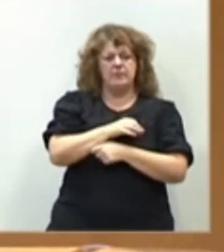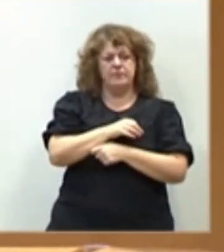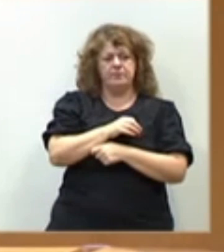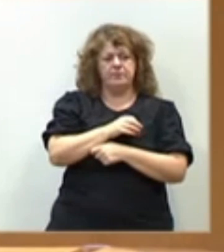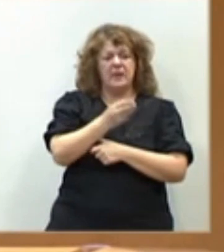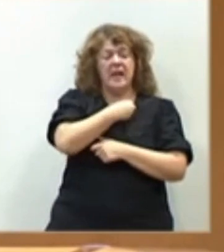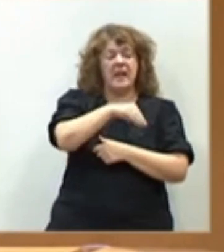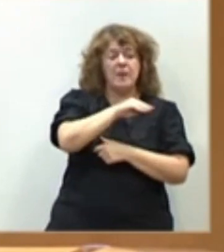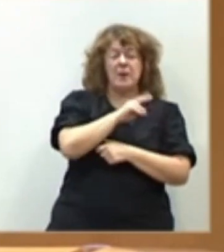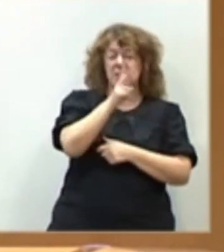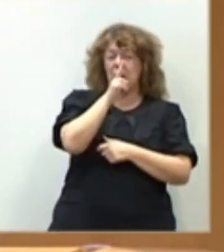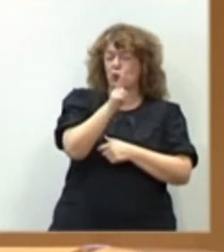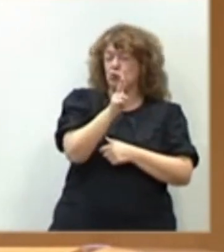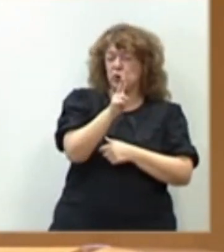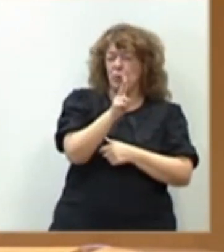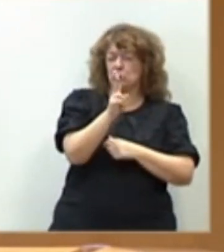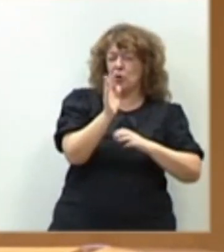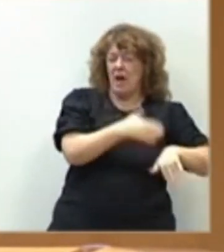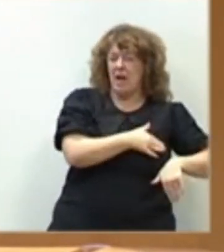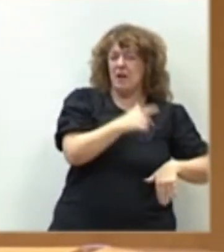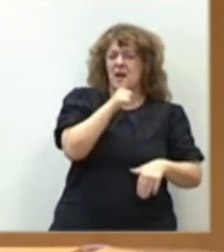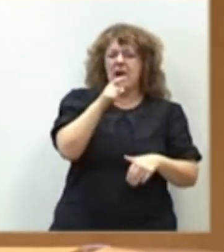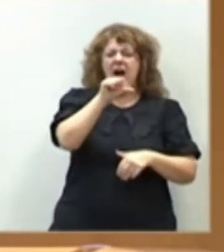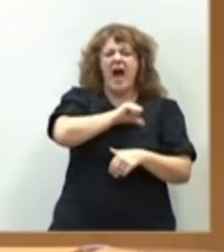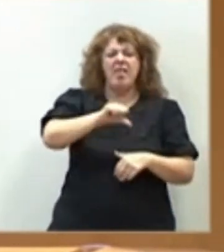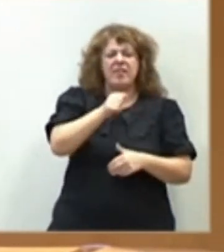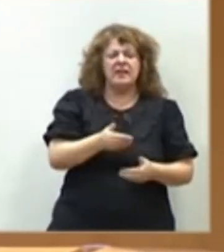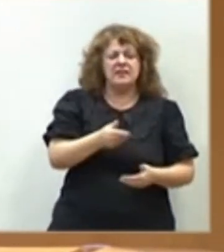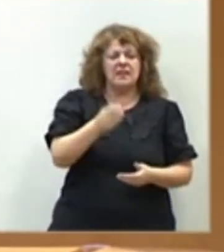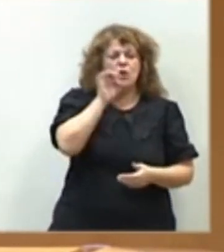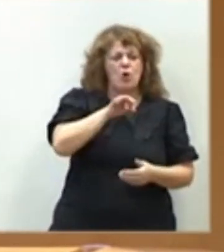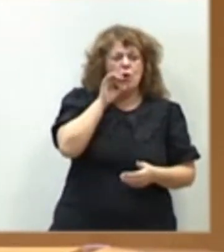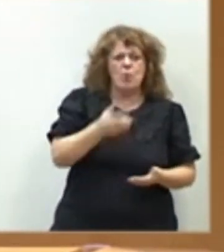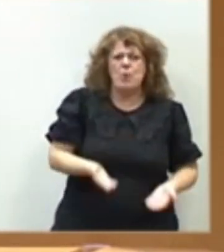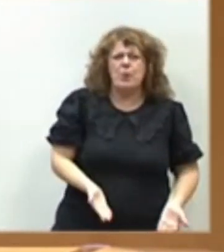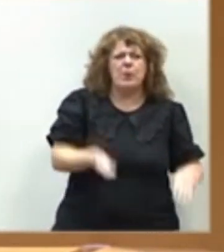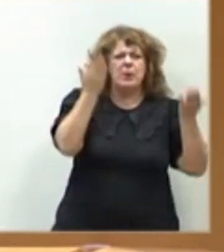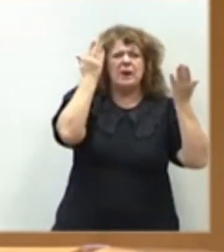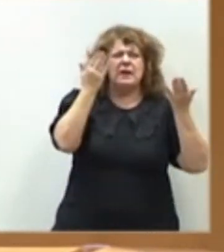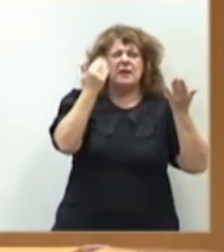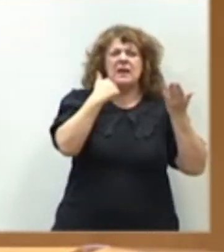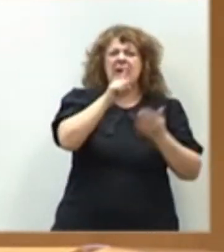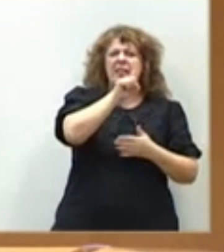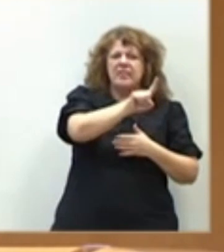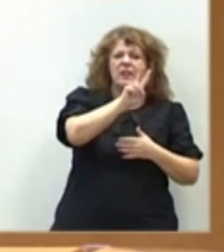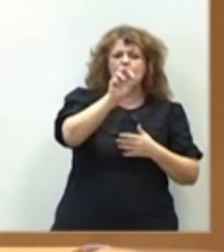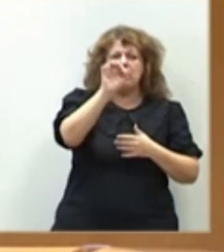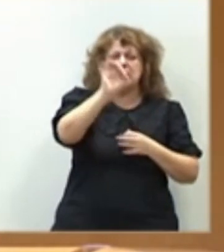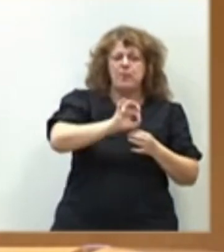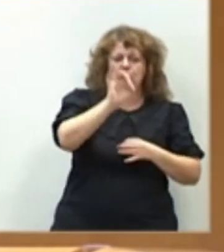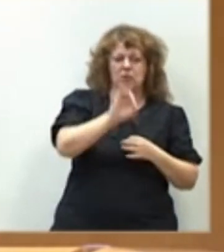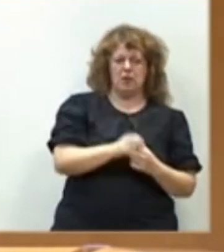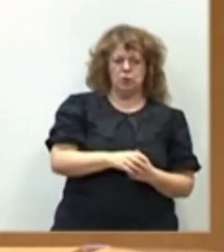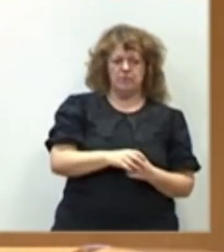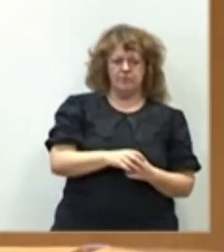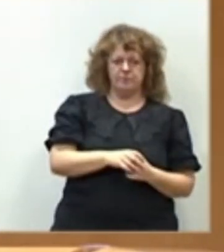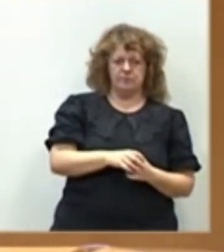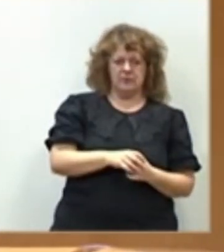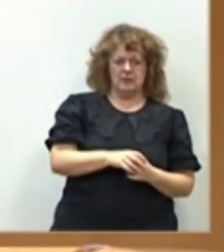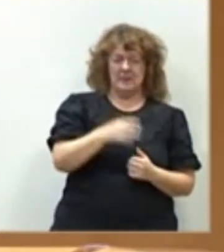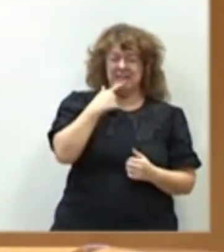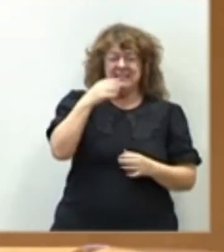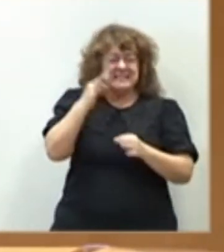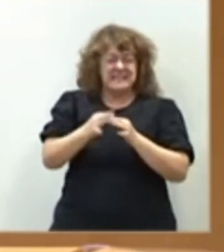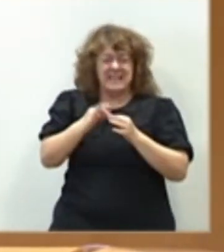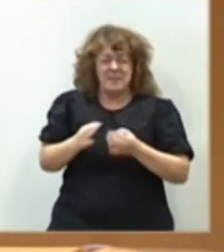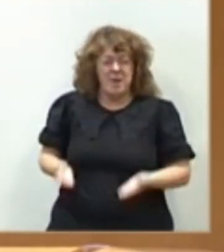En España, en los dos últimos años, el precio del aceite de oliva ha experimentado un crecimiento del 120%. Solo en septiembre